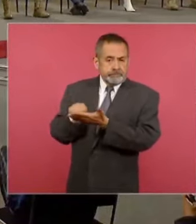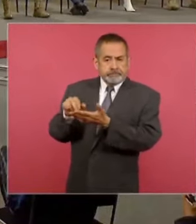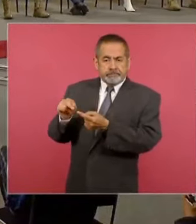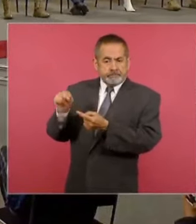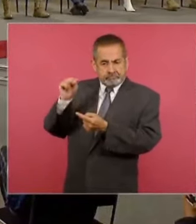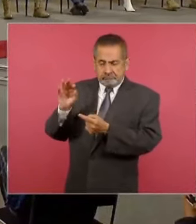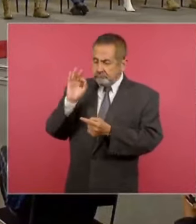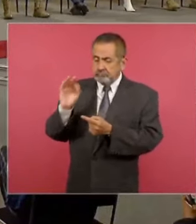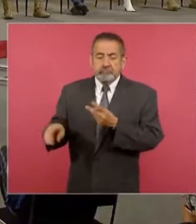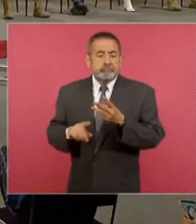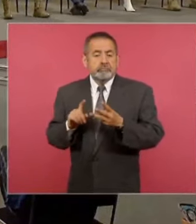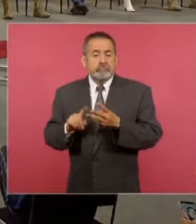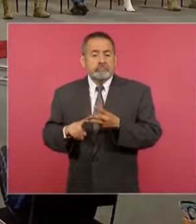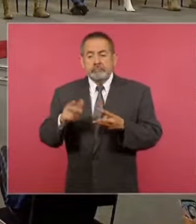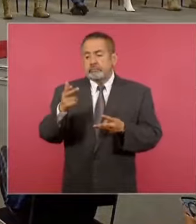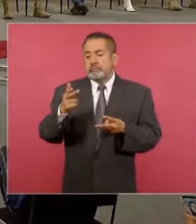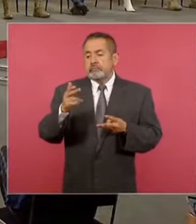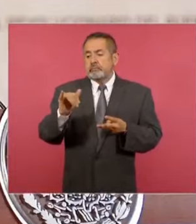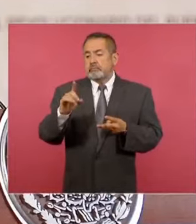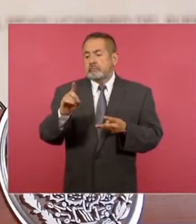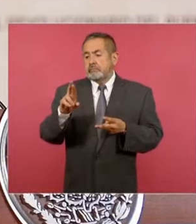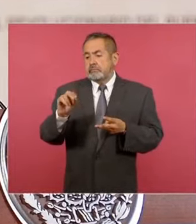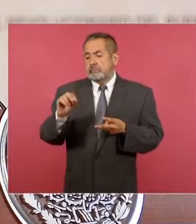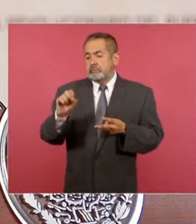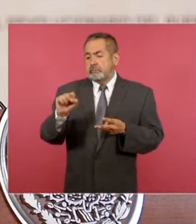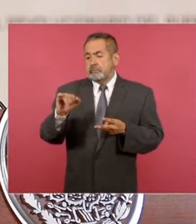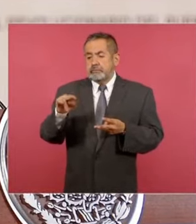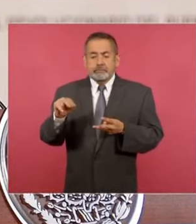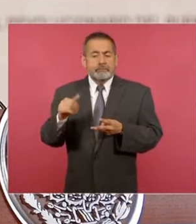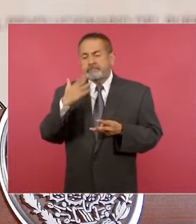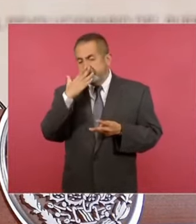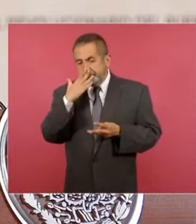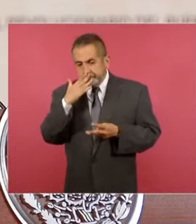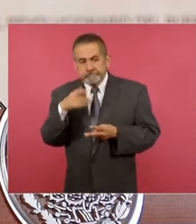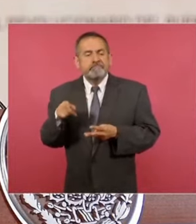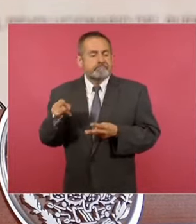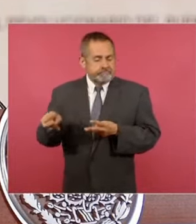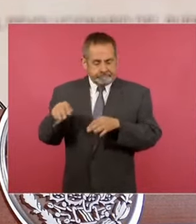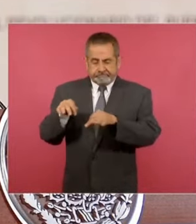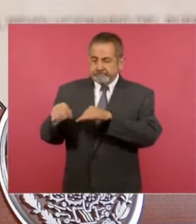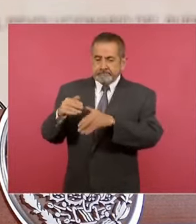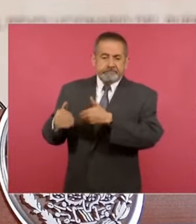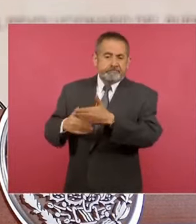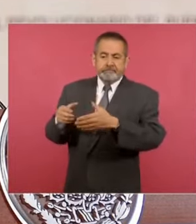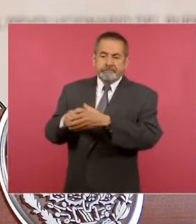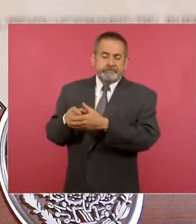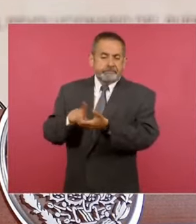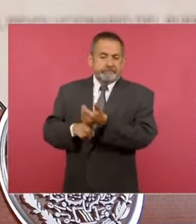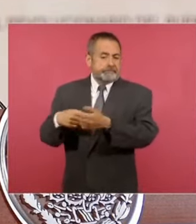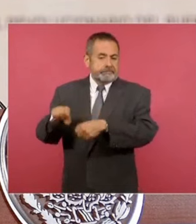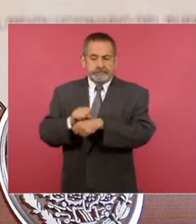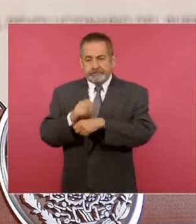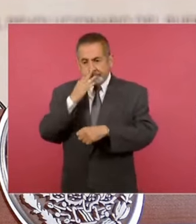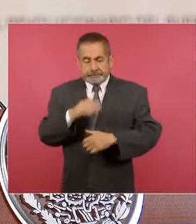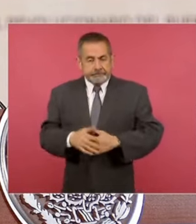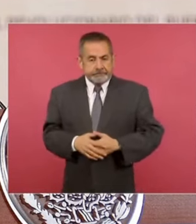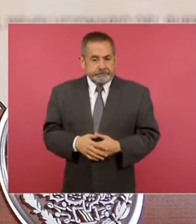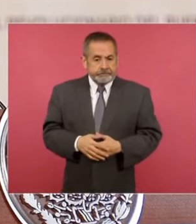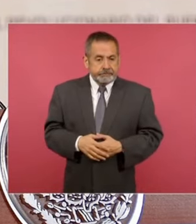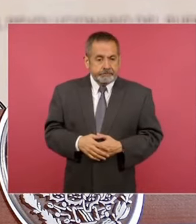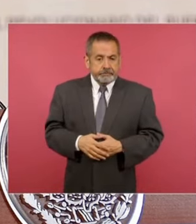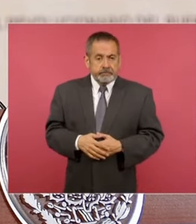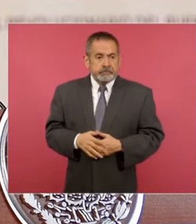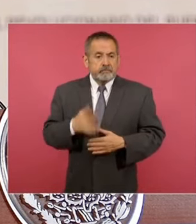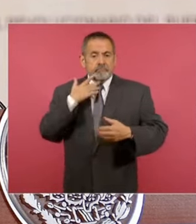norte, y Hidrocina, que se suma como aliada de los consumidores en esta semana. Vamos a ver por cada tipo de